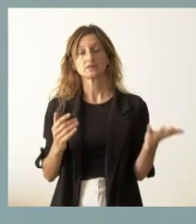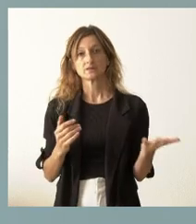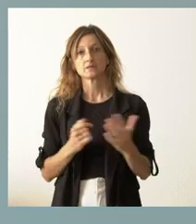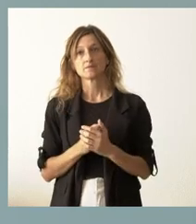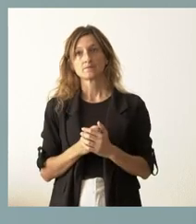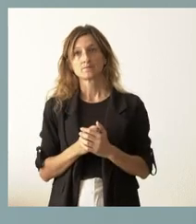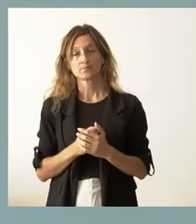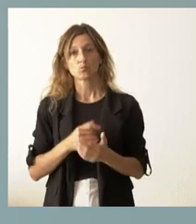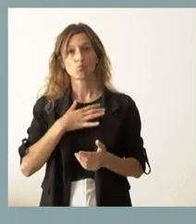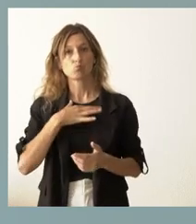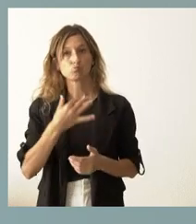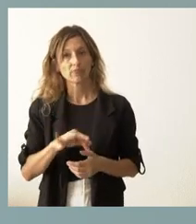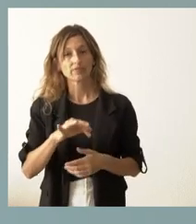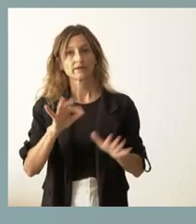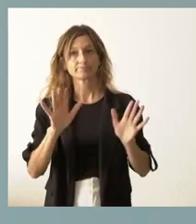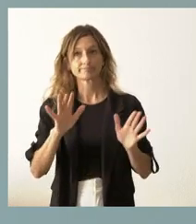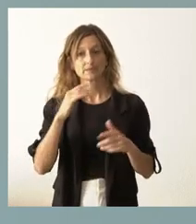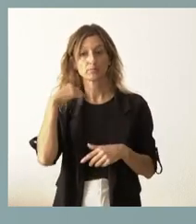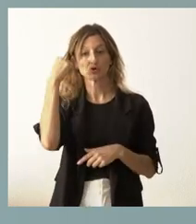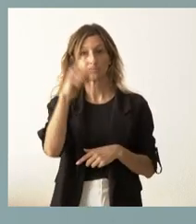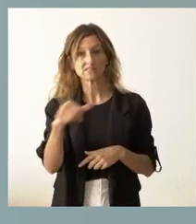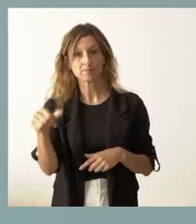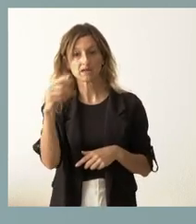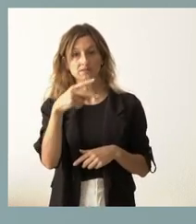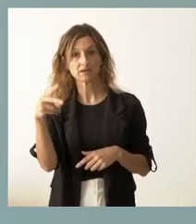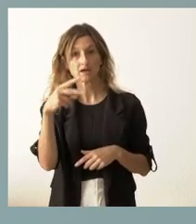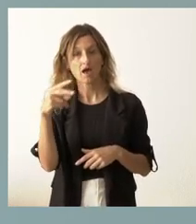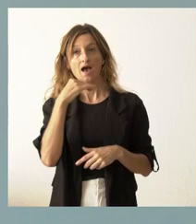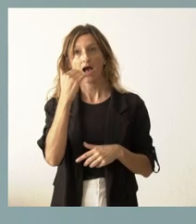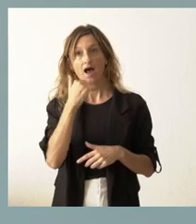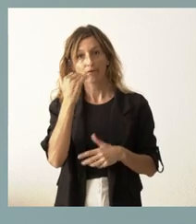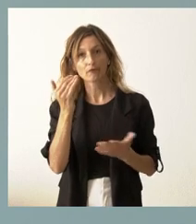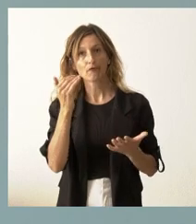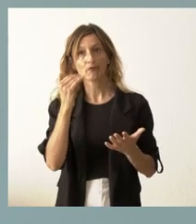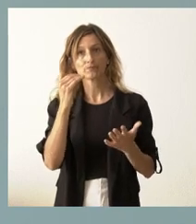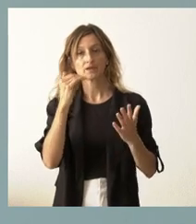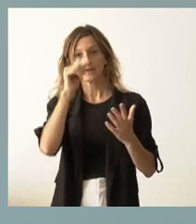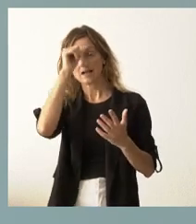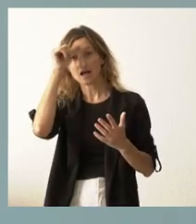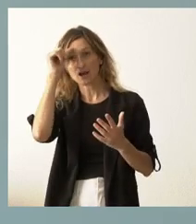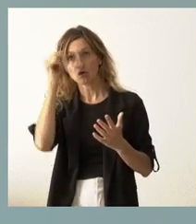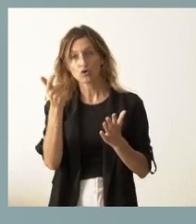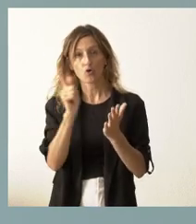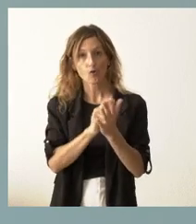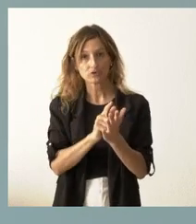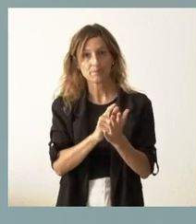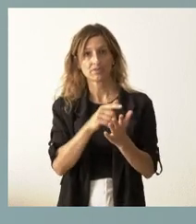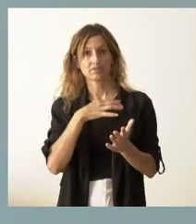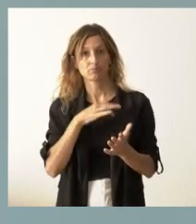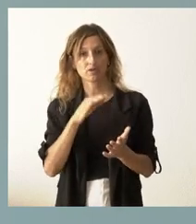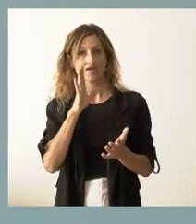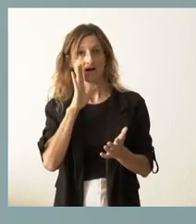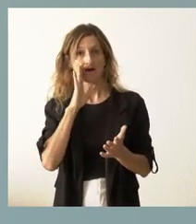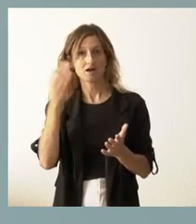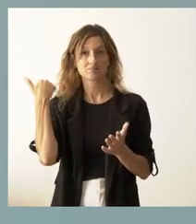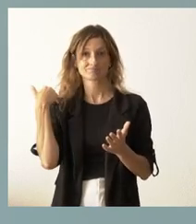hace anunciar que en las semanas siguientes pues tendremos alguna ola de calor que se viene sumando a lo que hemos tenido en